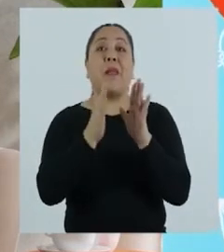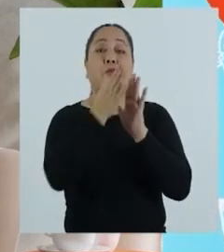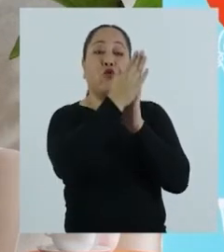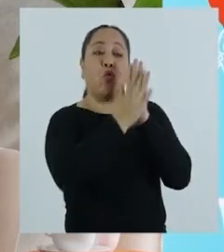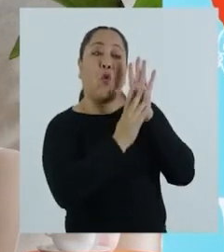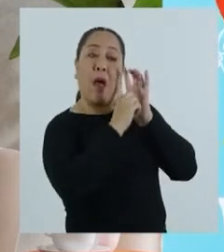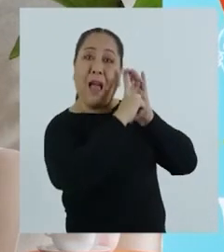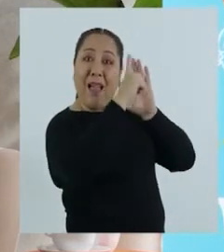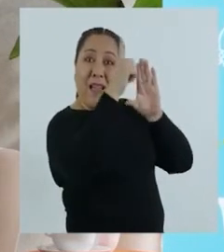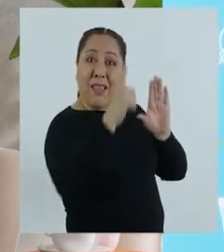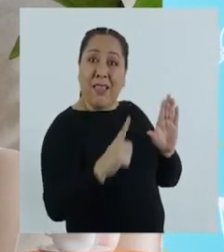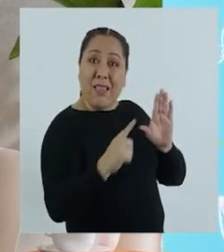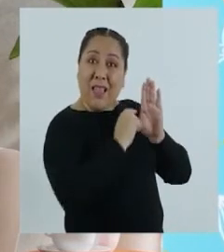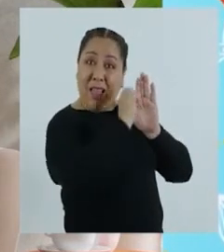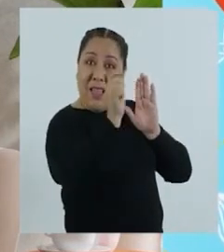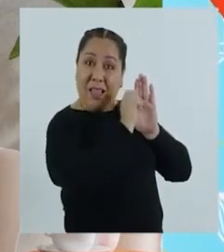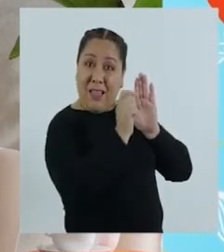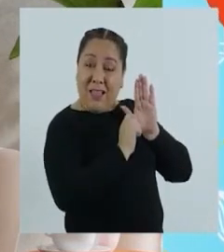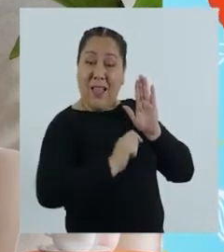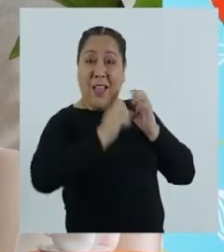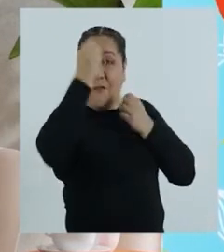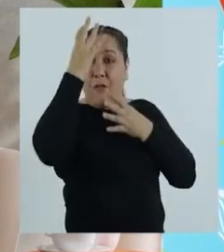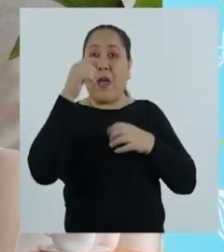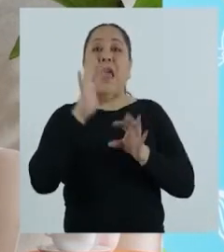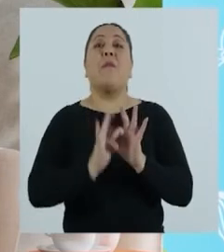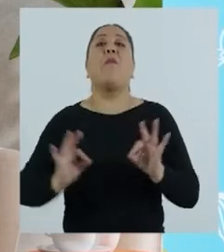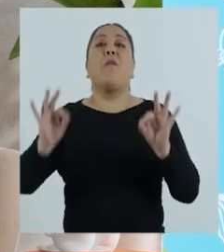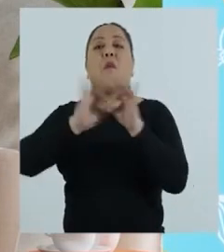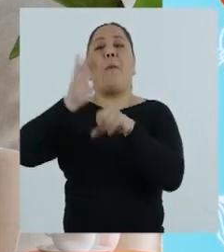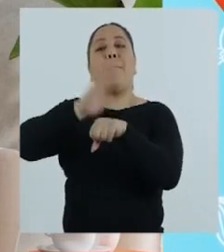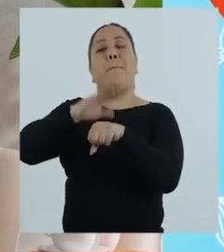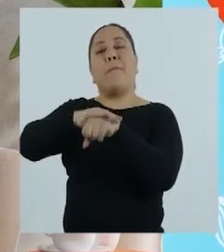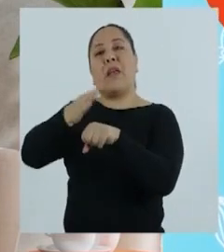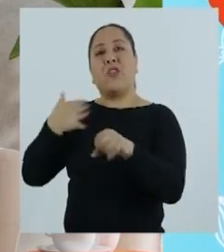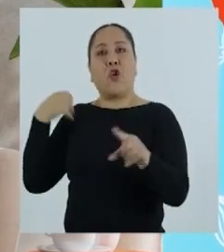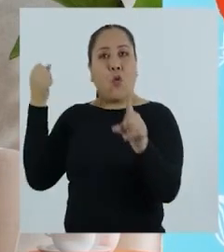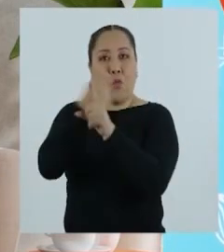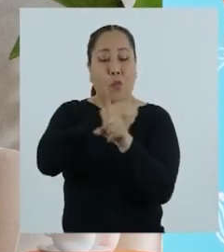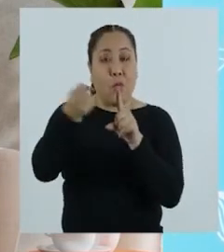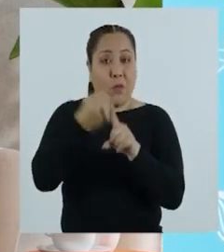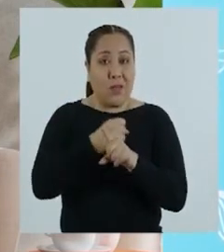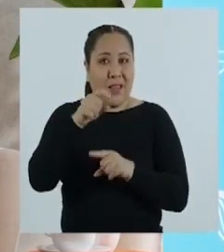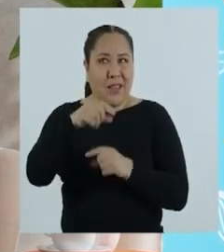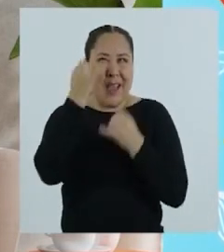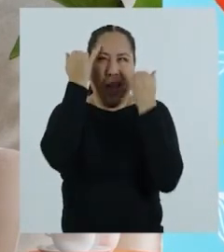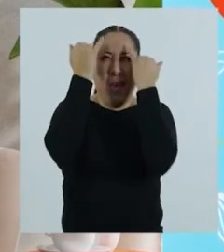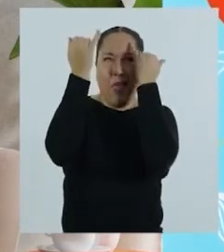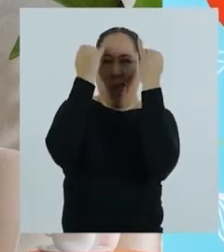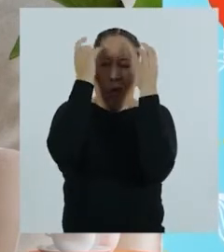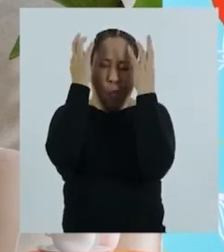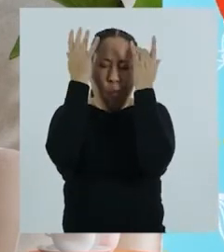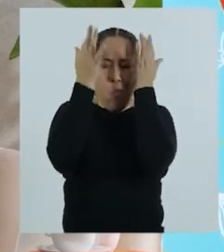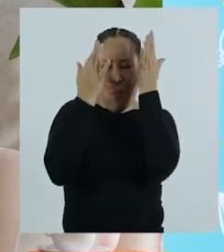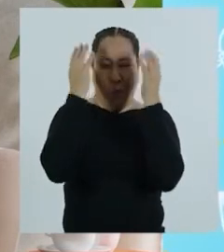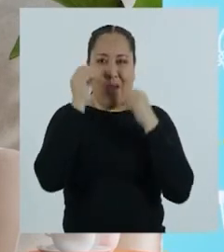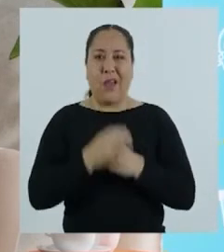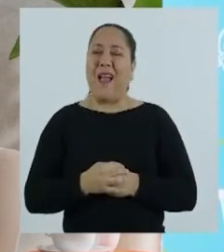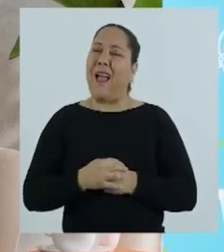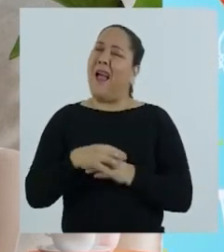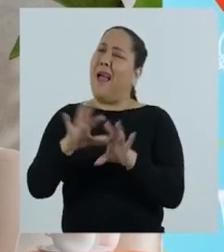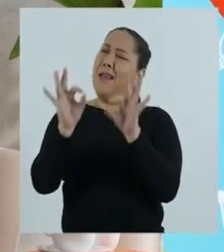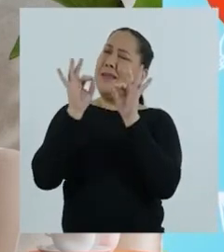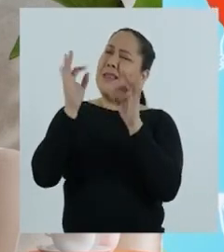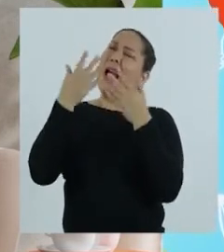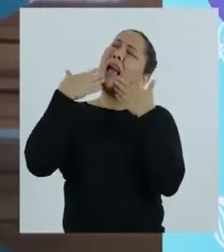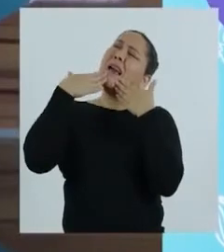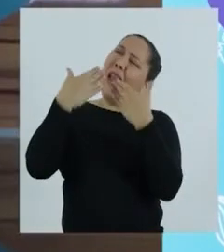reto. Elaboremos un cartel informativo sobre la importancia de la prevención de la violencia. Que sea creativo